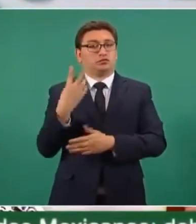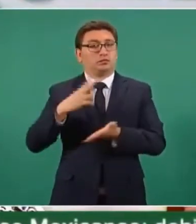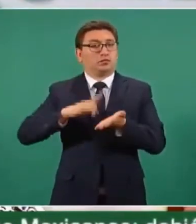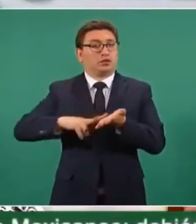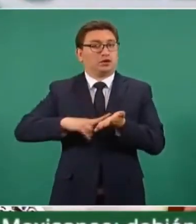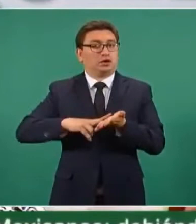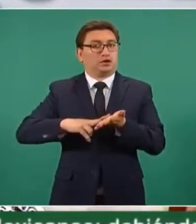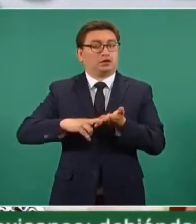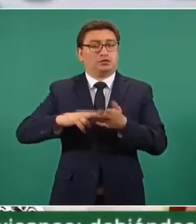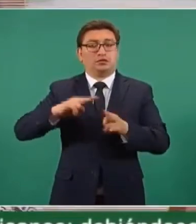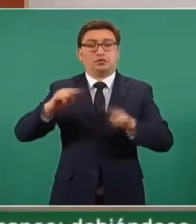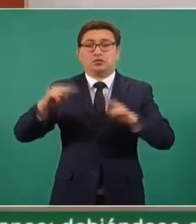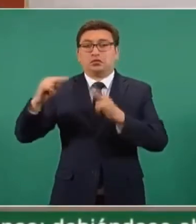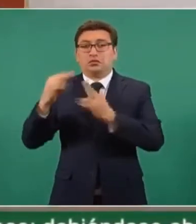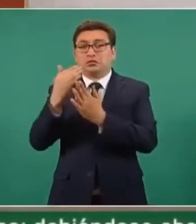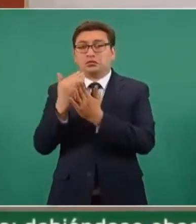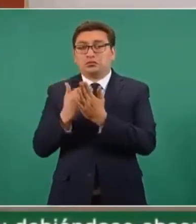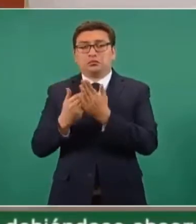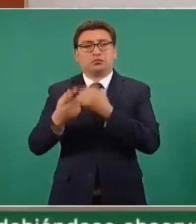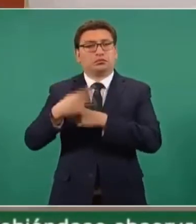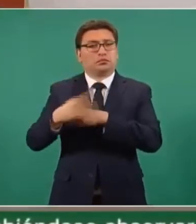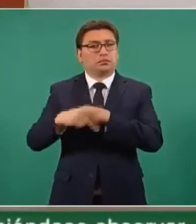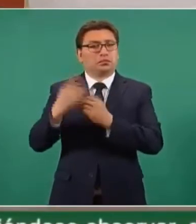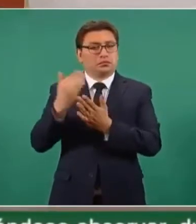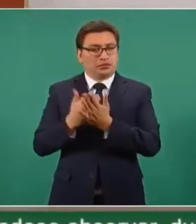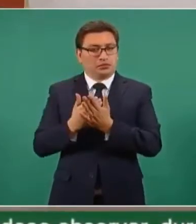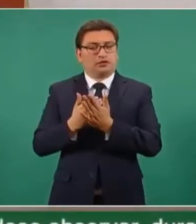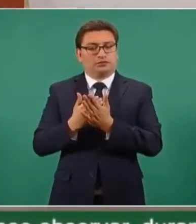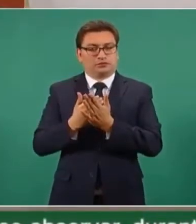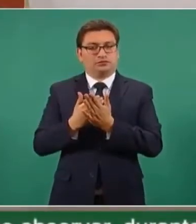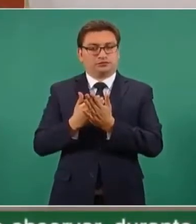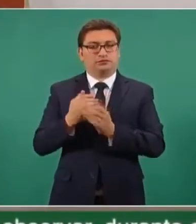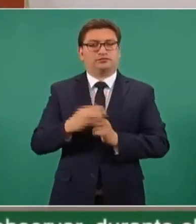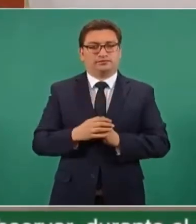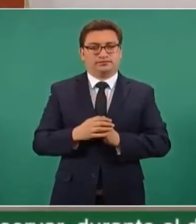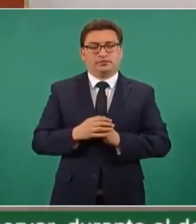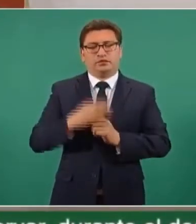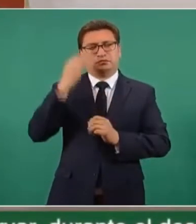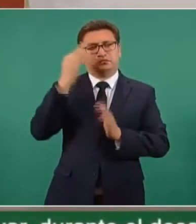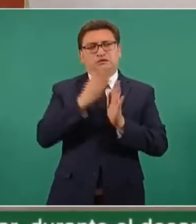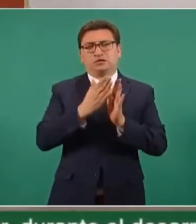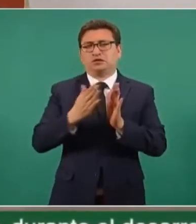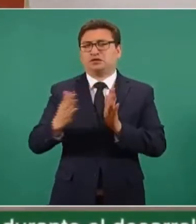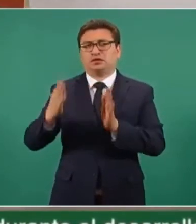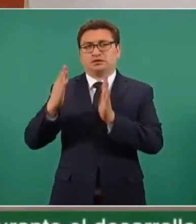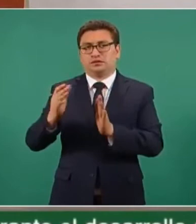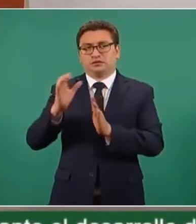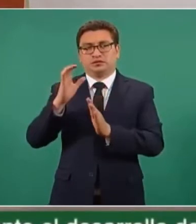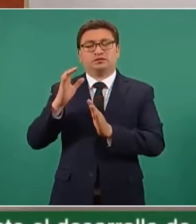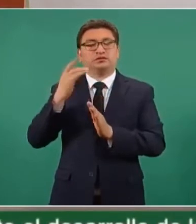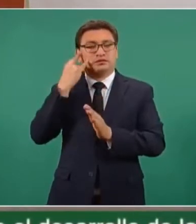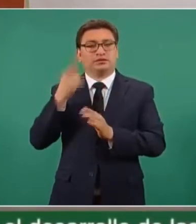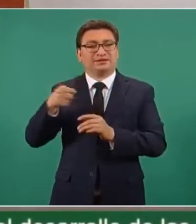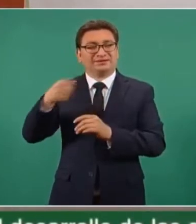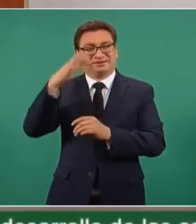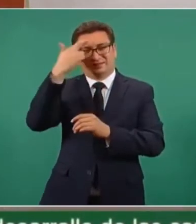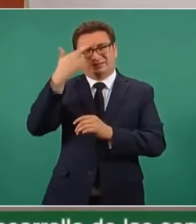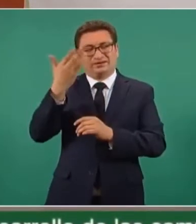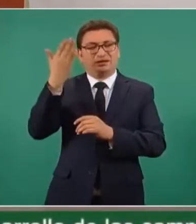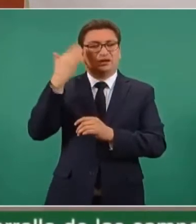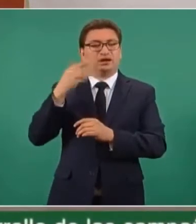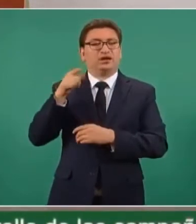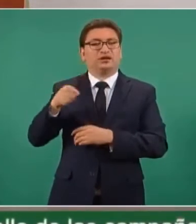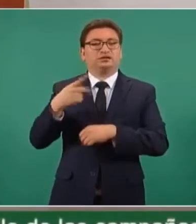riesgo de transmisión. Por un tiempo sólo nos mantuvimos en esa meta de Campeche. Recordarán que en